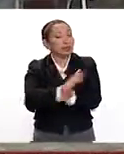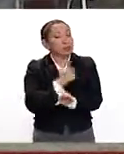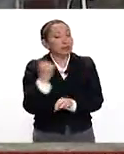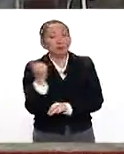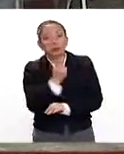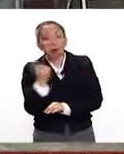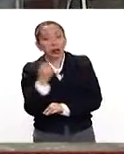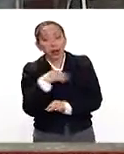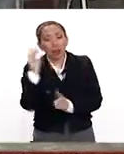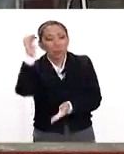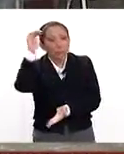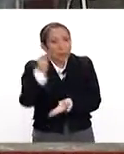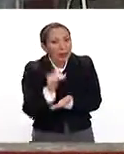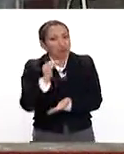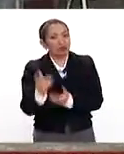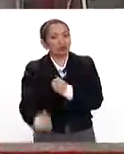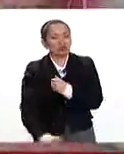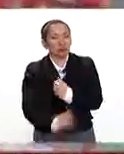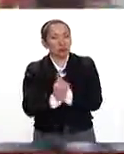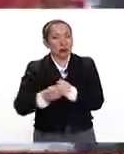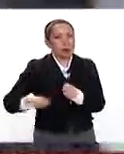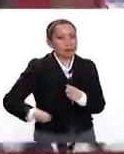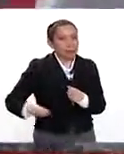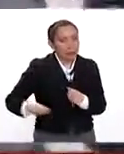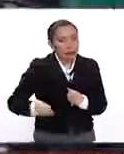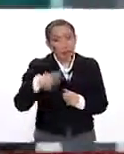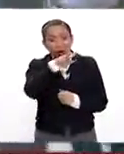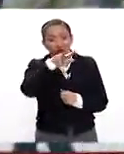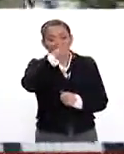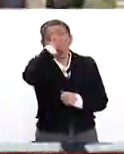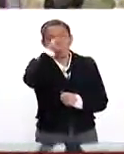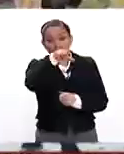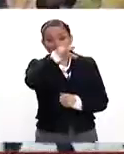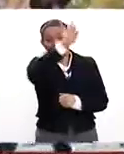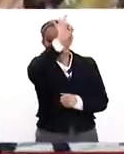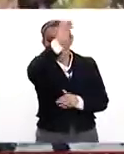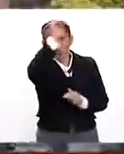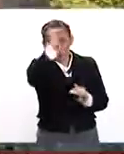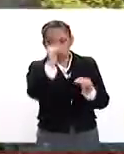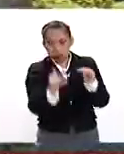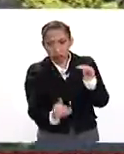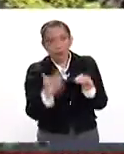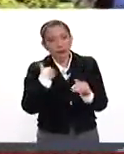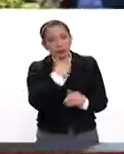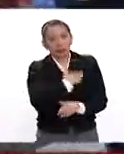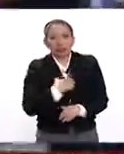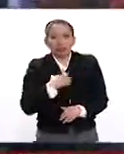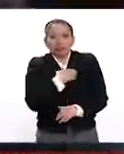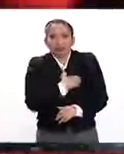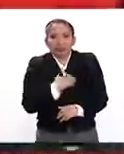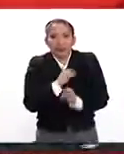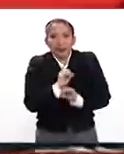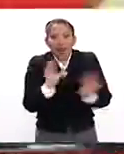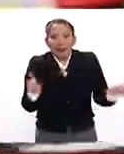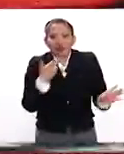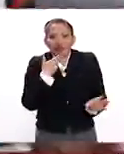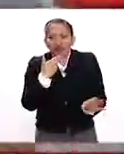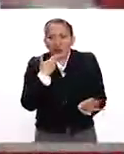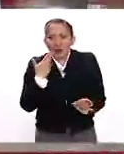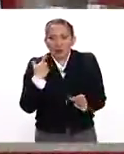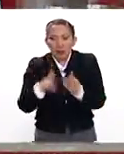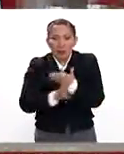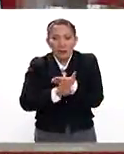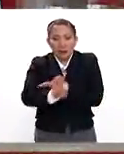reducción de incidentes de un 18%, que eso nos causa mucha alegría, que está funcionando la